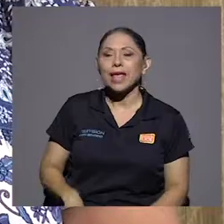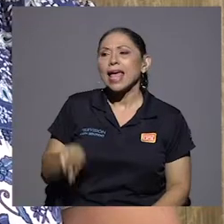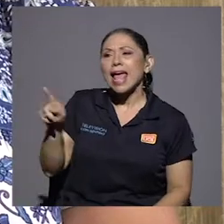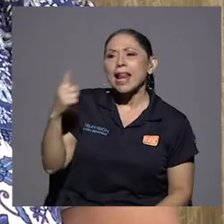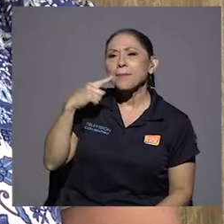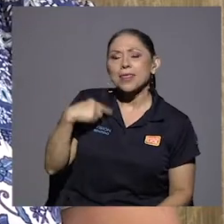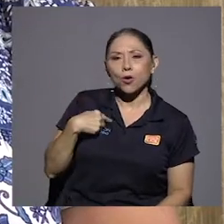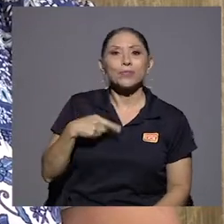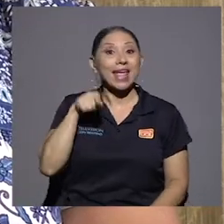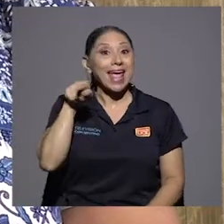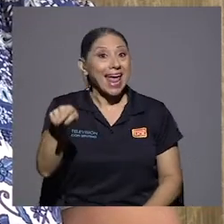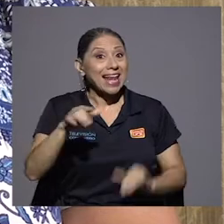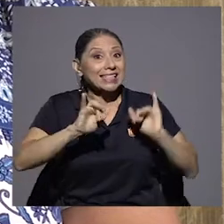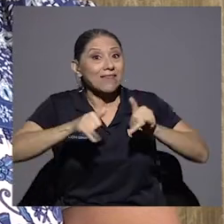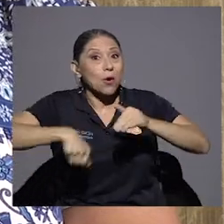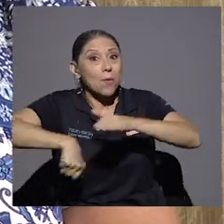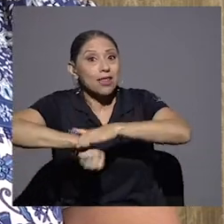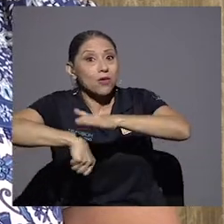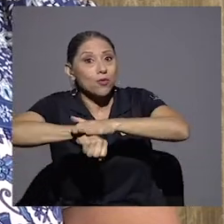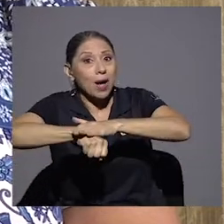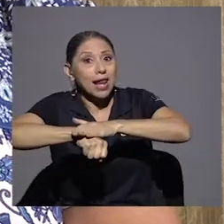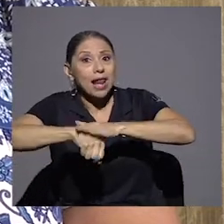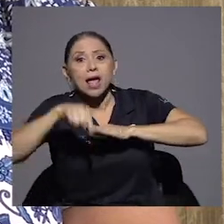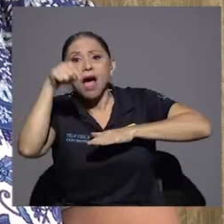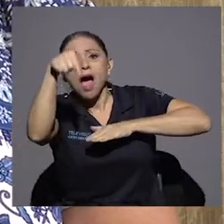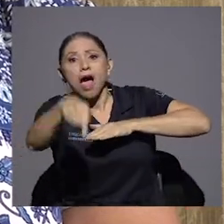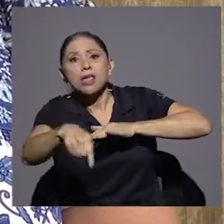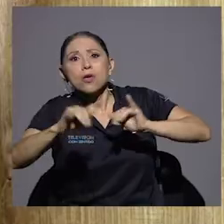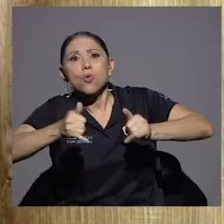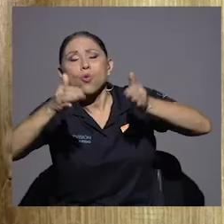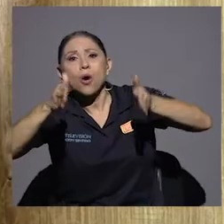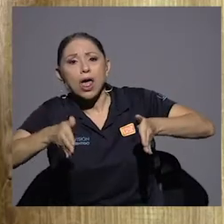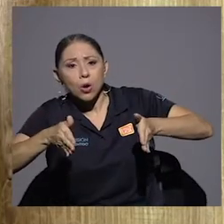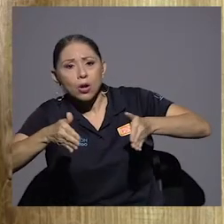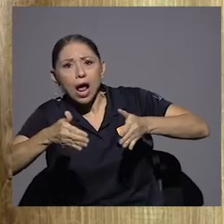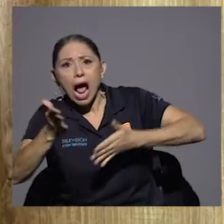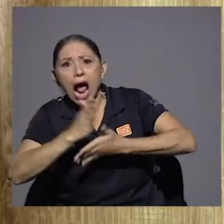y uno de los jugadores se lesionó. Y él era el presidente y se bajó a atender.